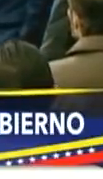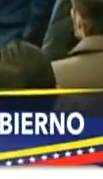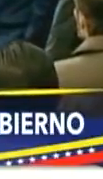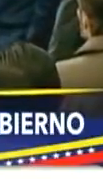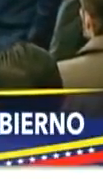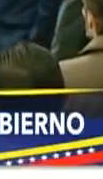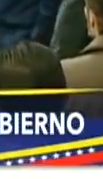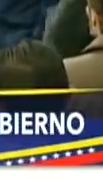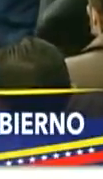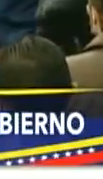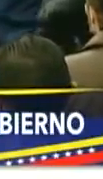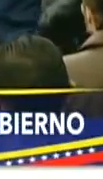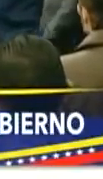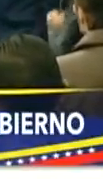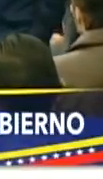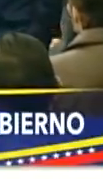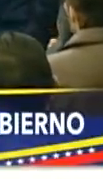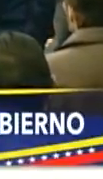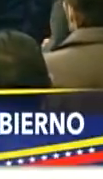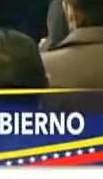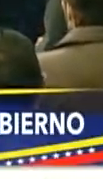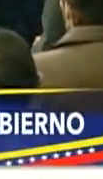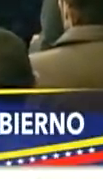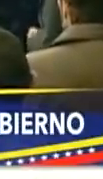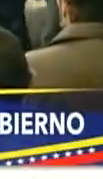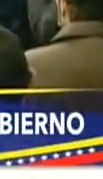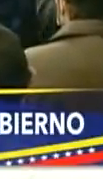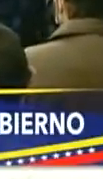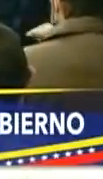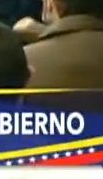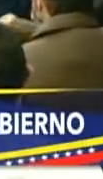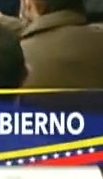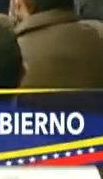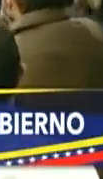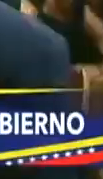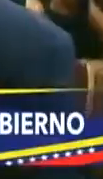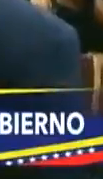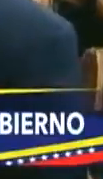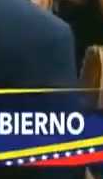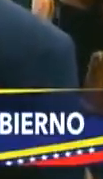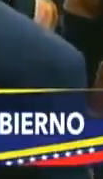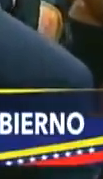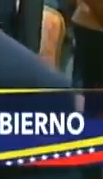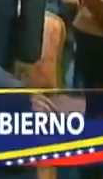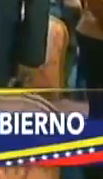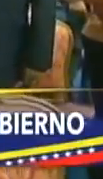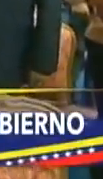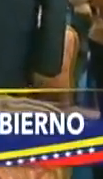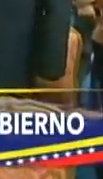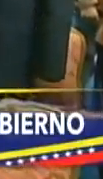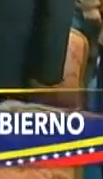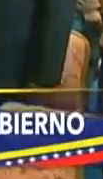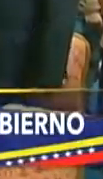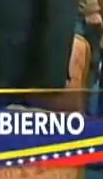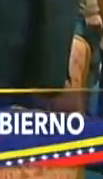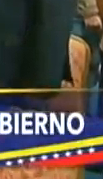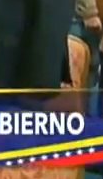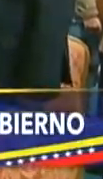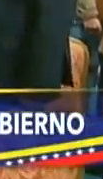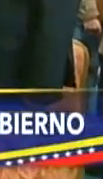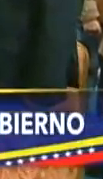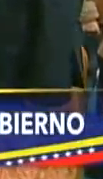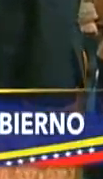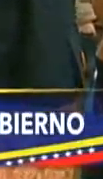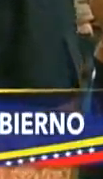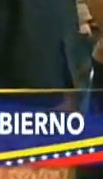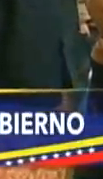superar los efectos negativos de las ilegales sanciones que se han desarrollado contra nuestra patria por parte